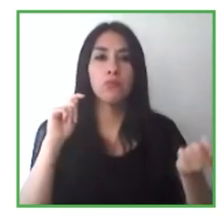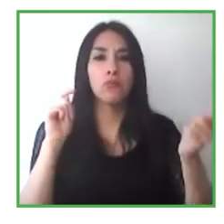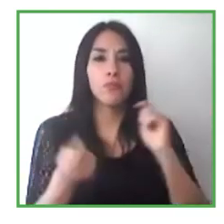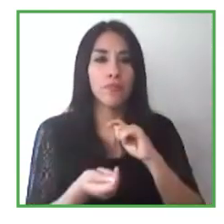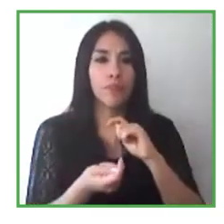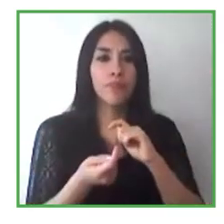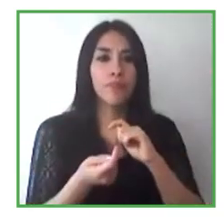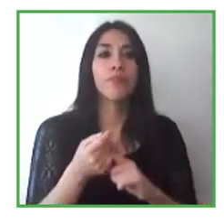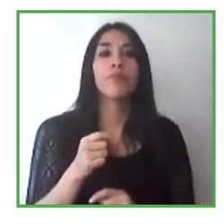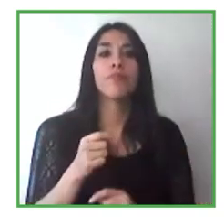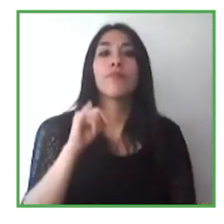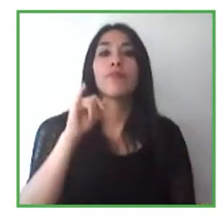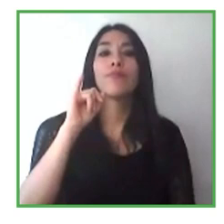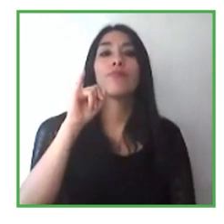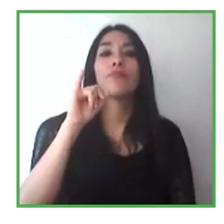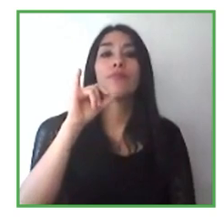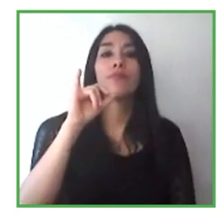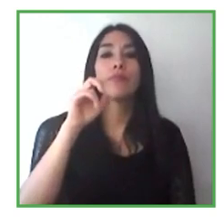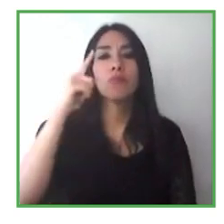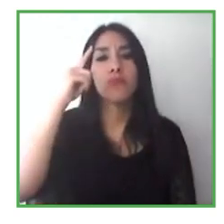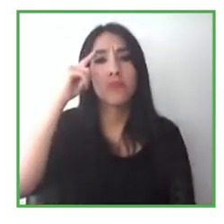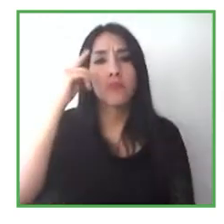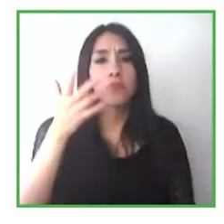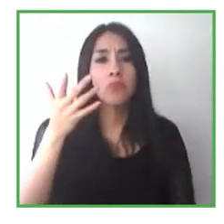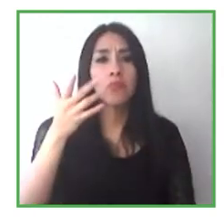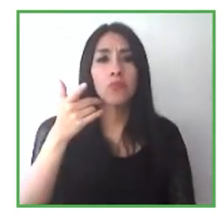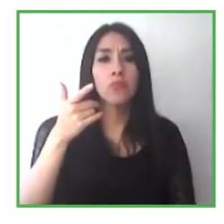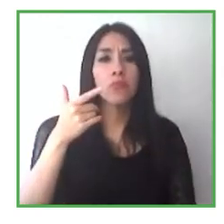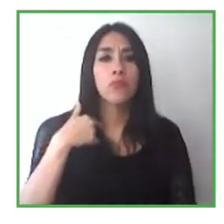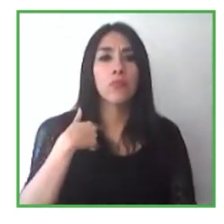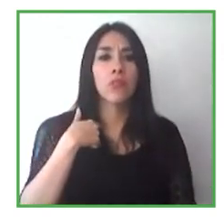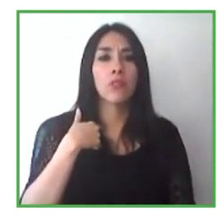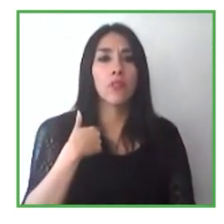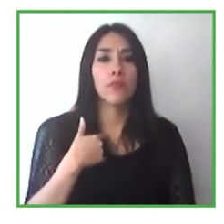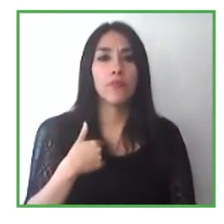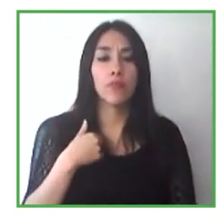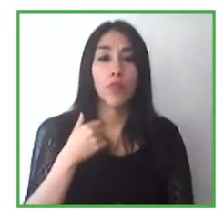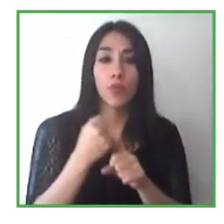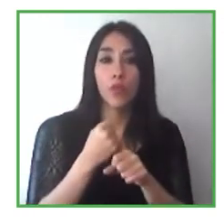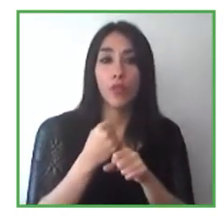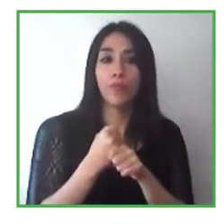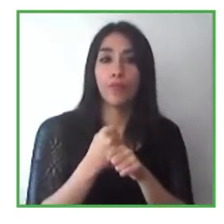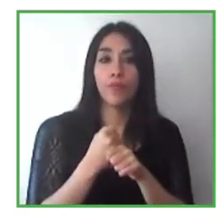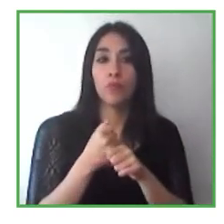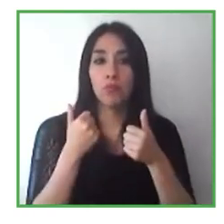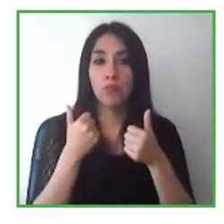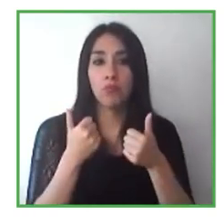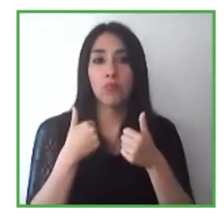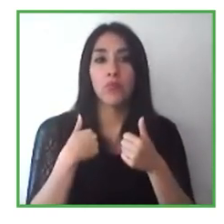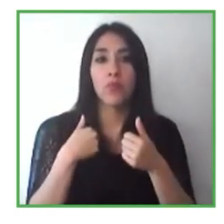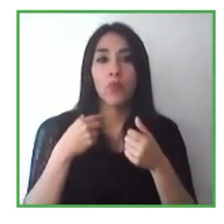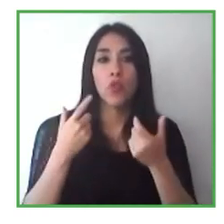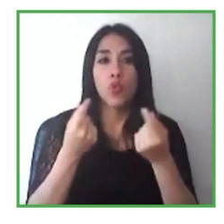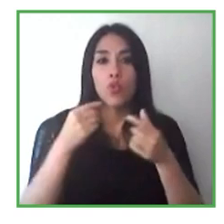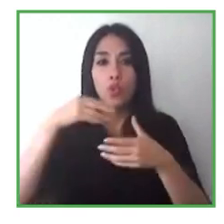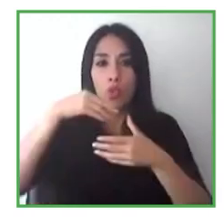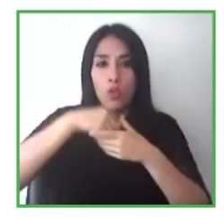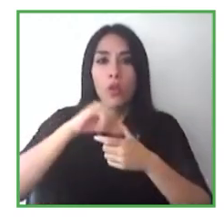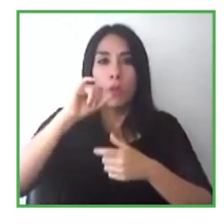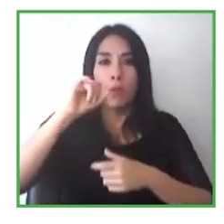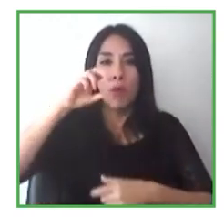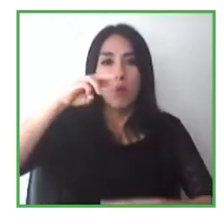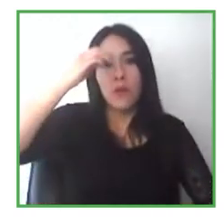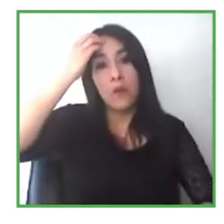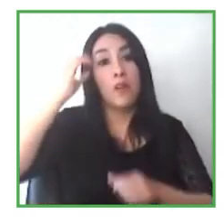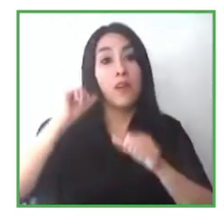¿cómo crees tú que el coronavirus ha afectado el trabajo genial que has estado haciendo tú en IBM por bastantes años? ¿Cómo ha cambiado esto en últimos